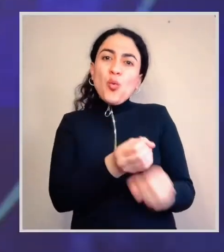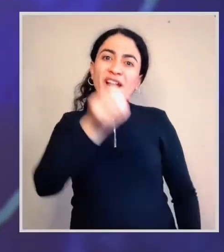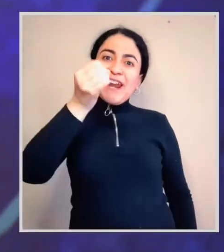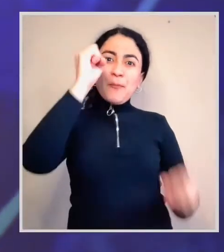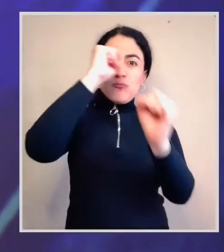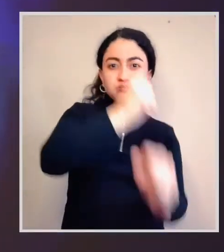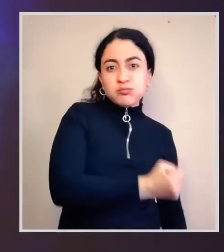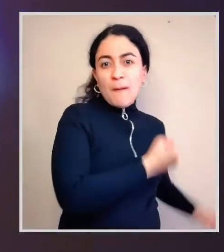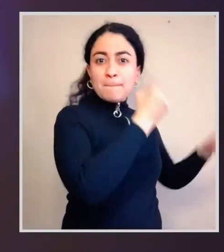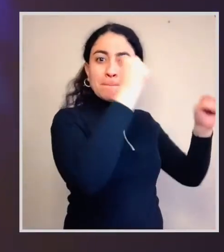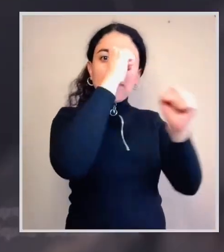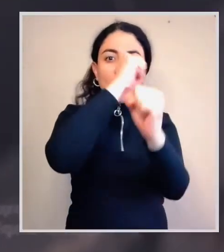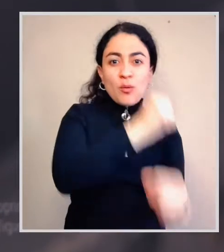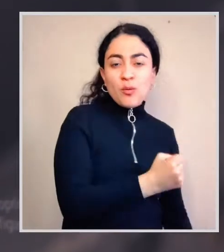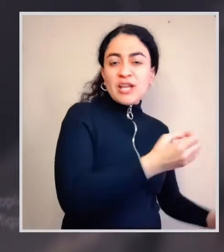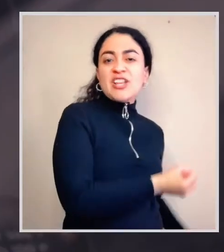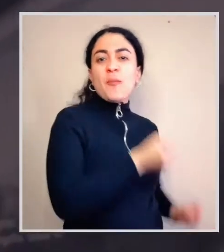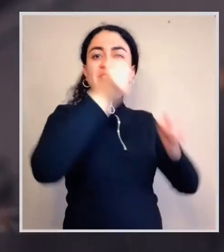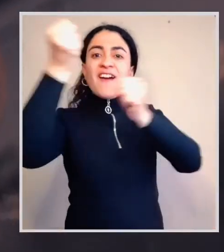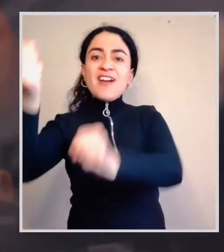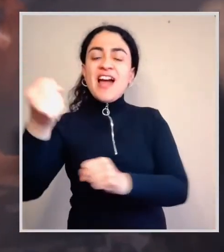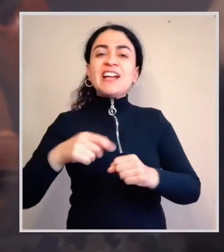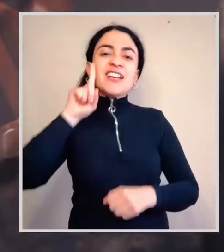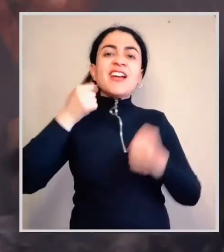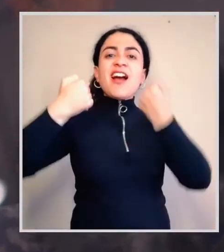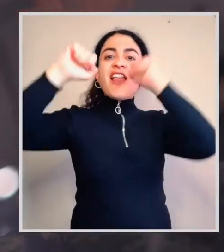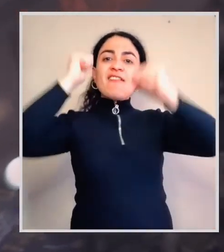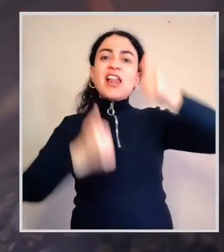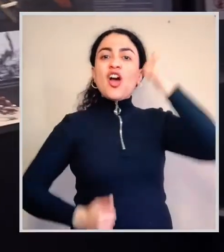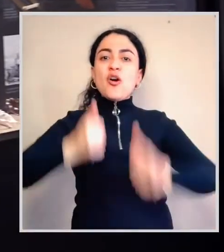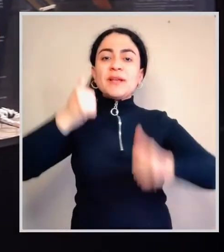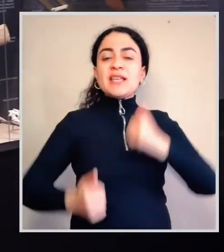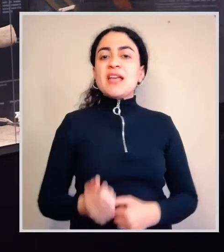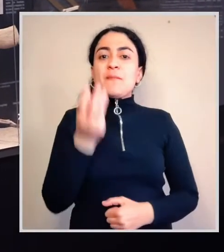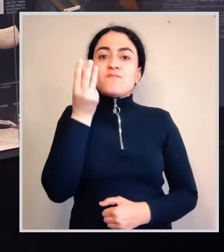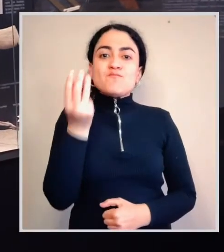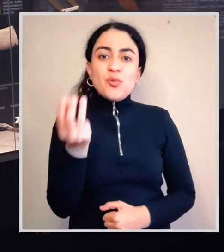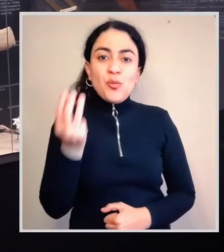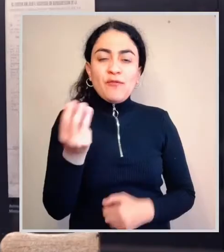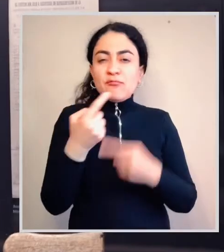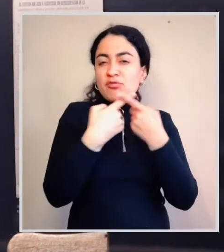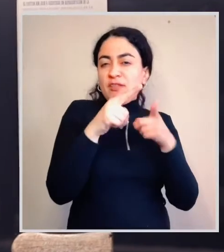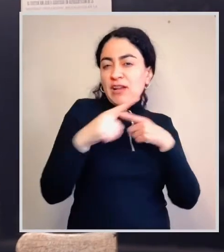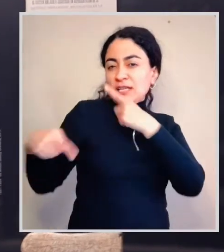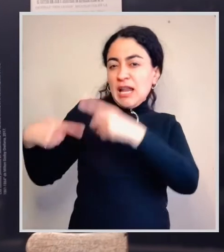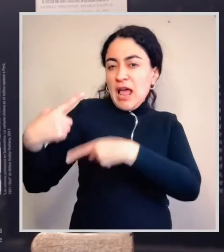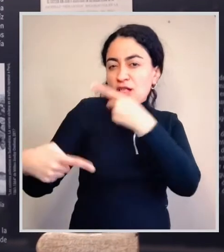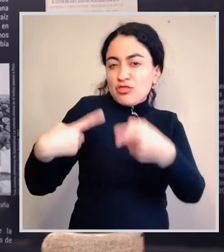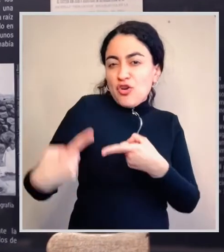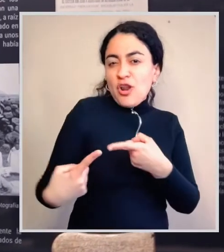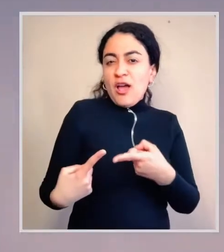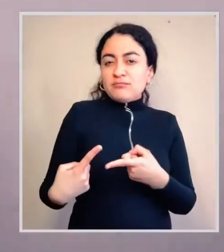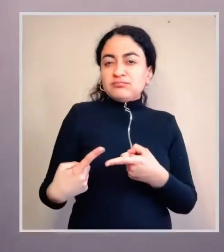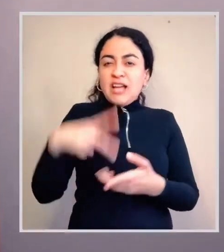del grupo ganador de la competencia, por el huevo del Manutara. En el capítulo histórico se muestran objetos del arte